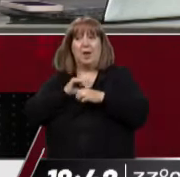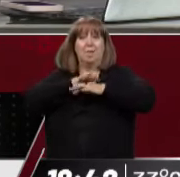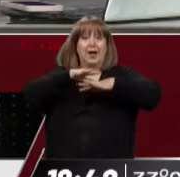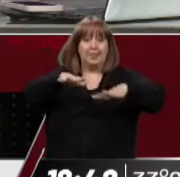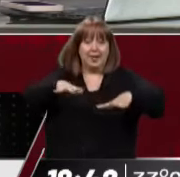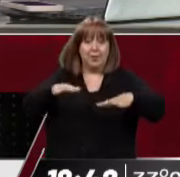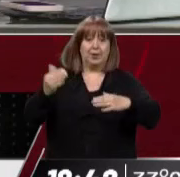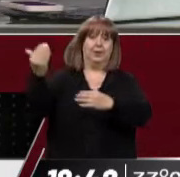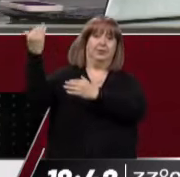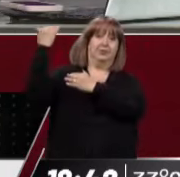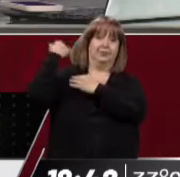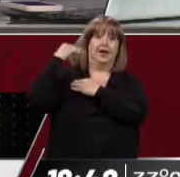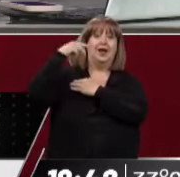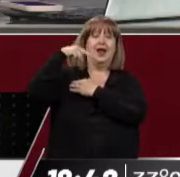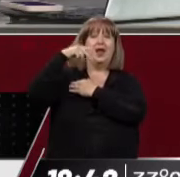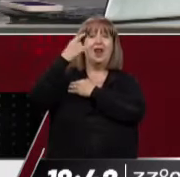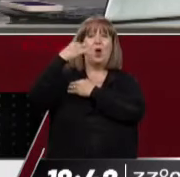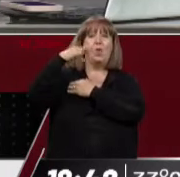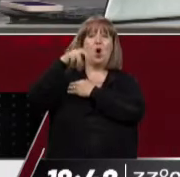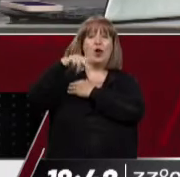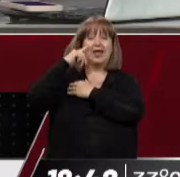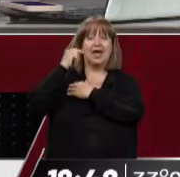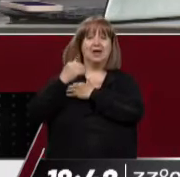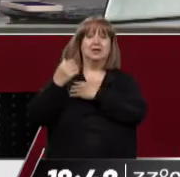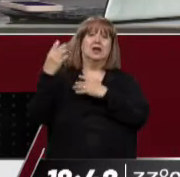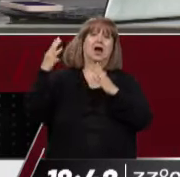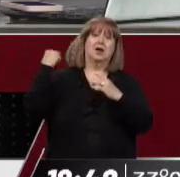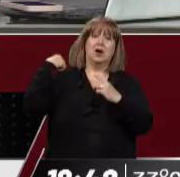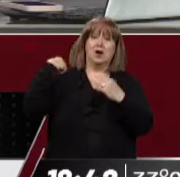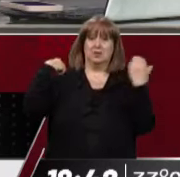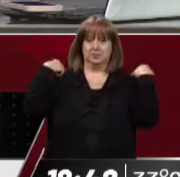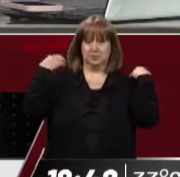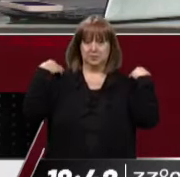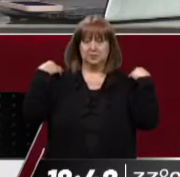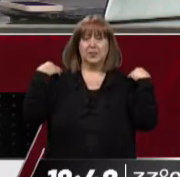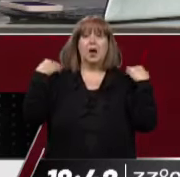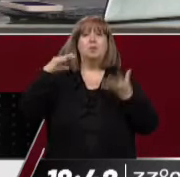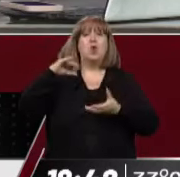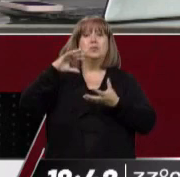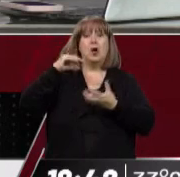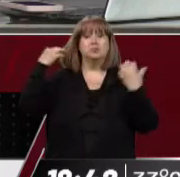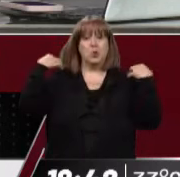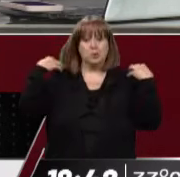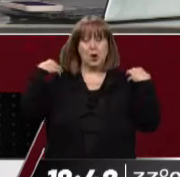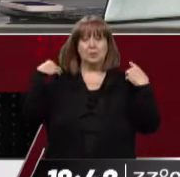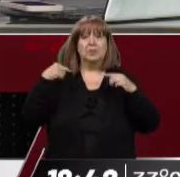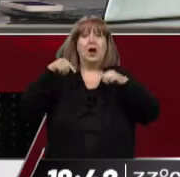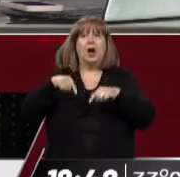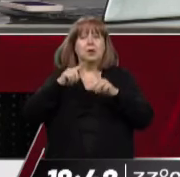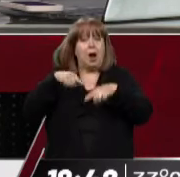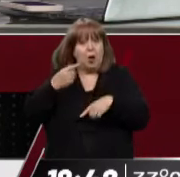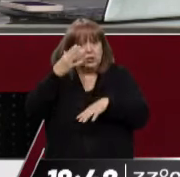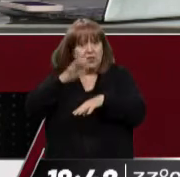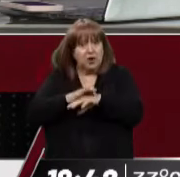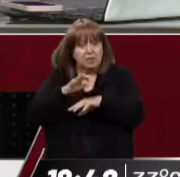consecuencia o derivación de esta enfermedad que provoca una neumonía bilateral, por eso la sociedad quiere informarse, ¿no?